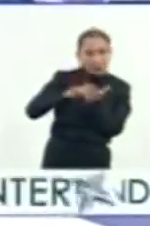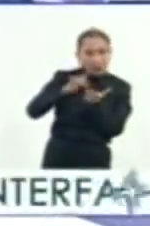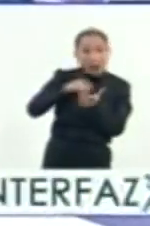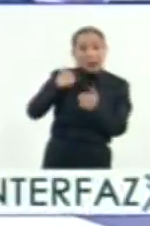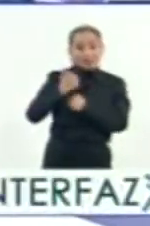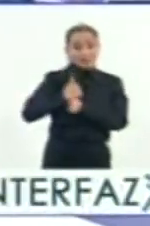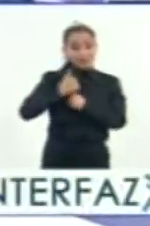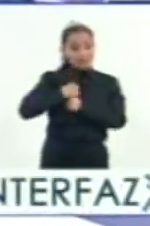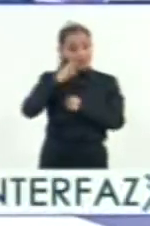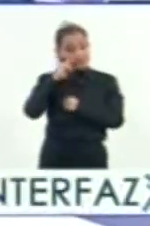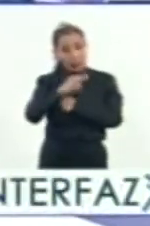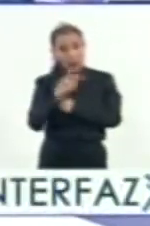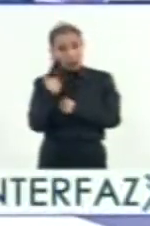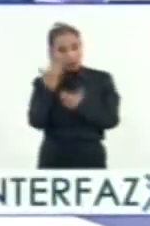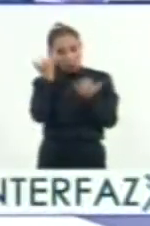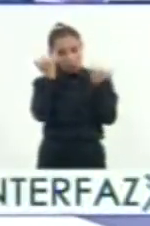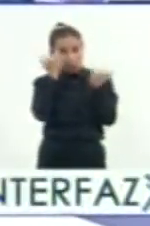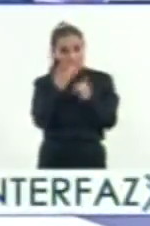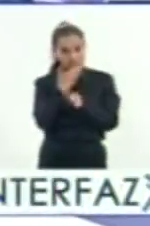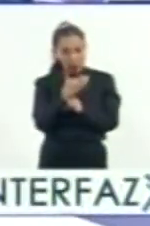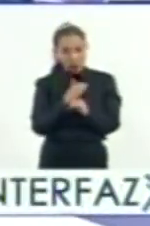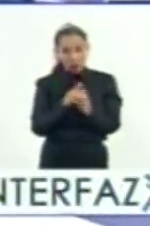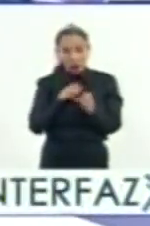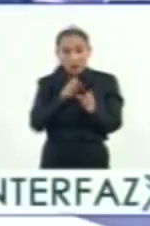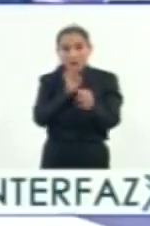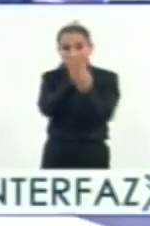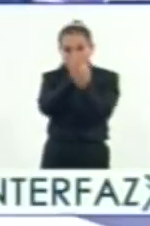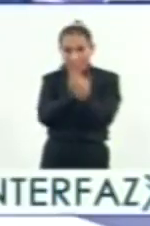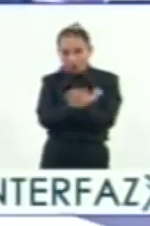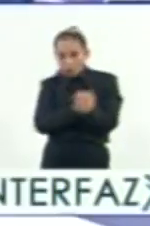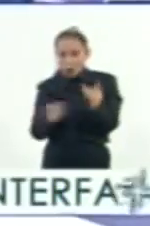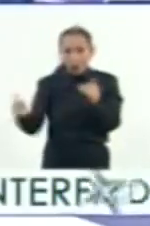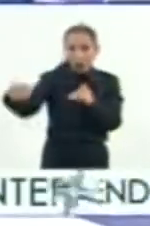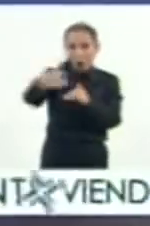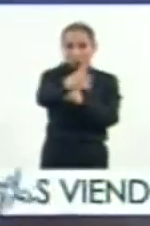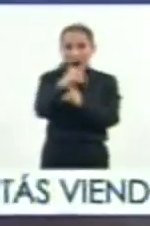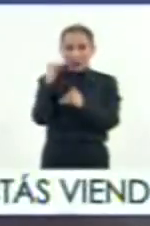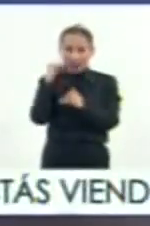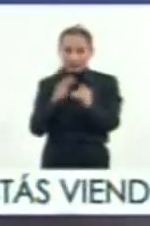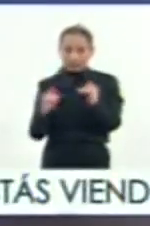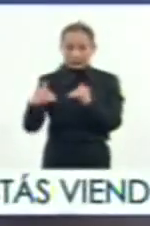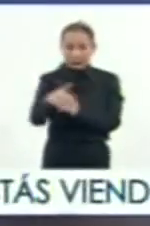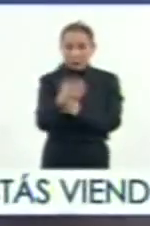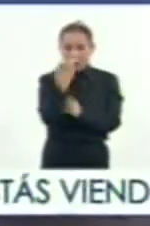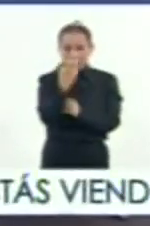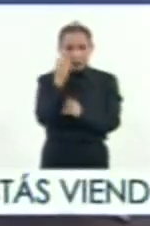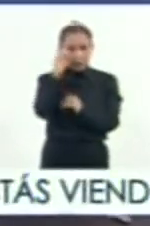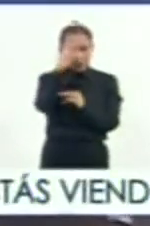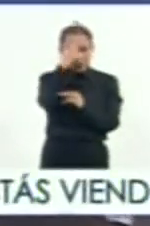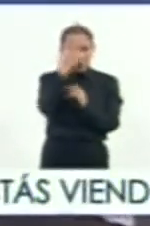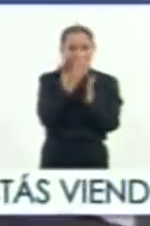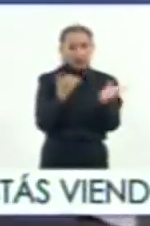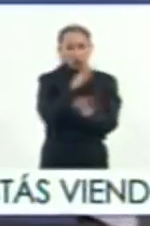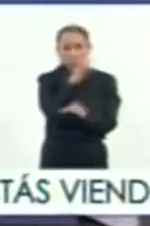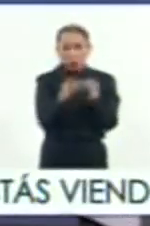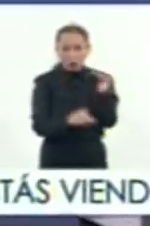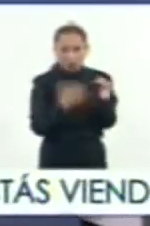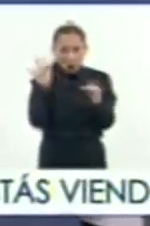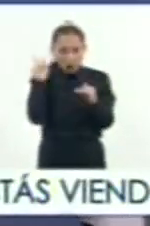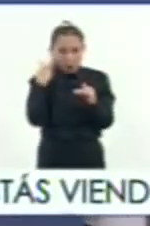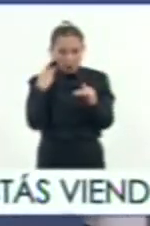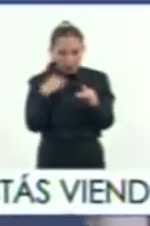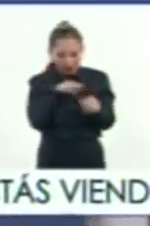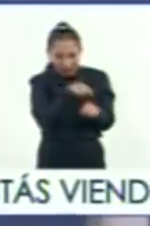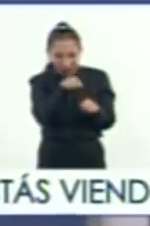militarmente me parece una táctica formidable. Por otro lado, también este paso es fundamental, recordemos que de toda la ruta de